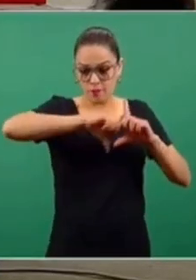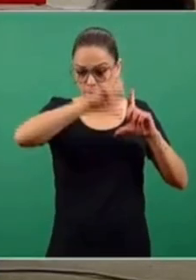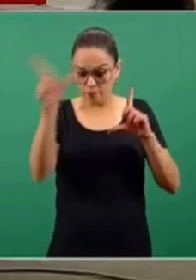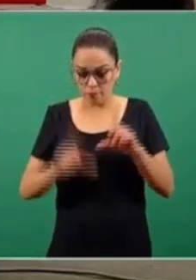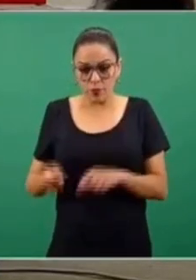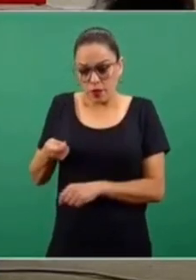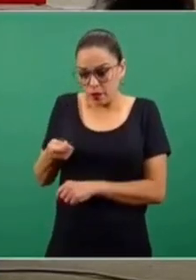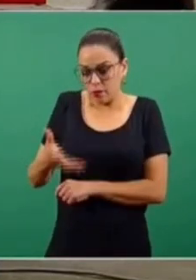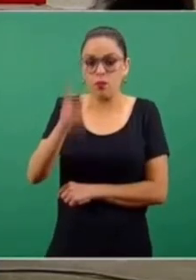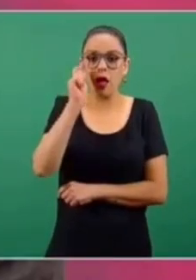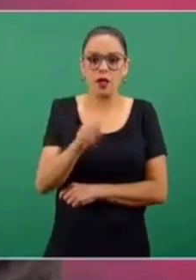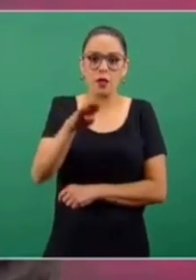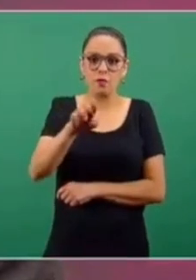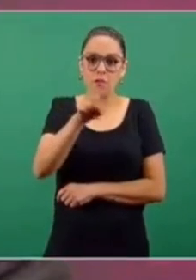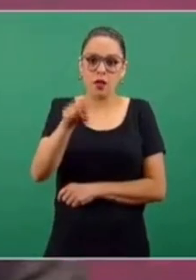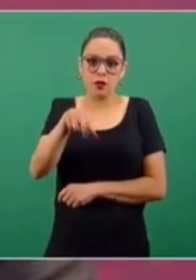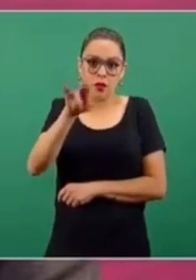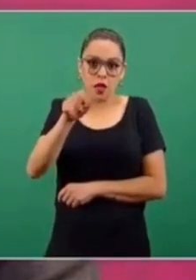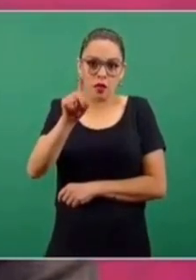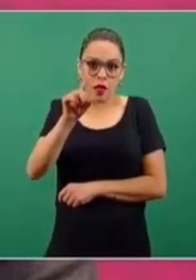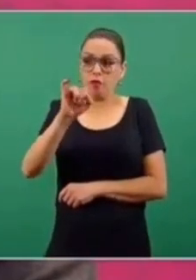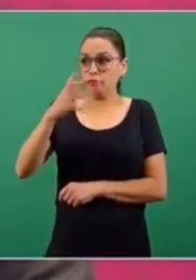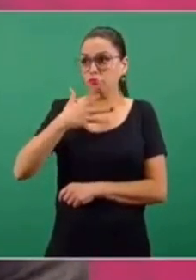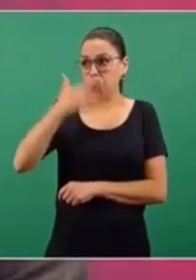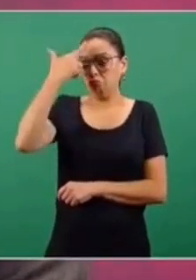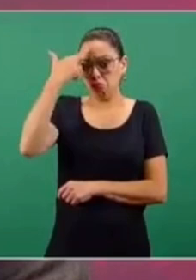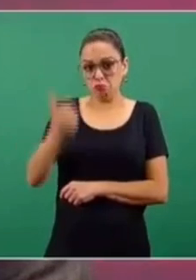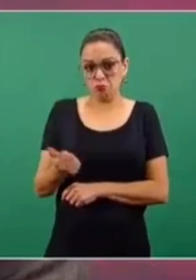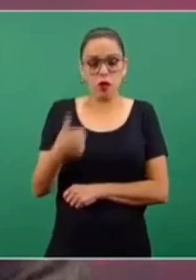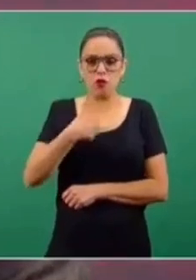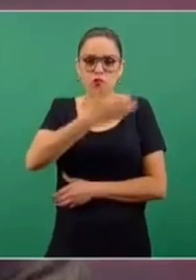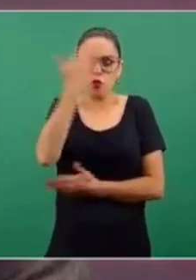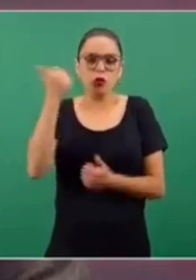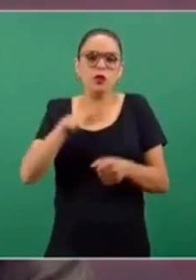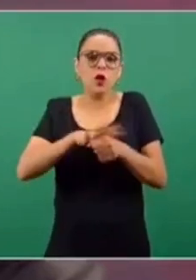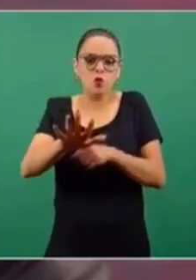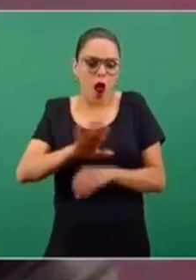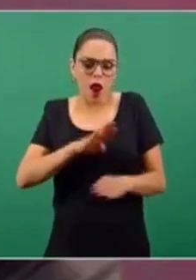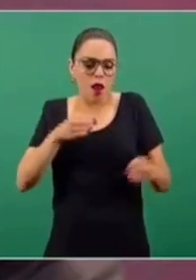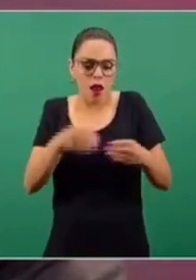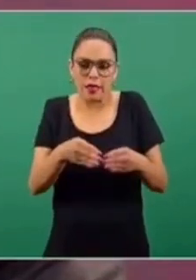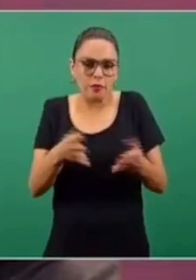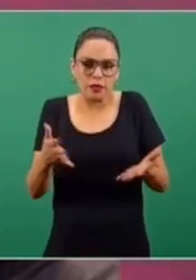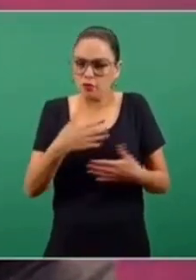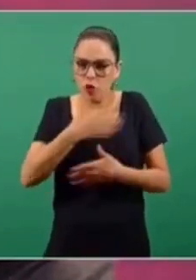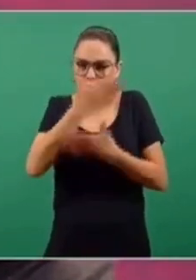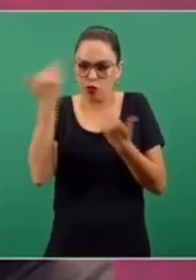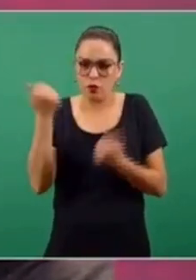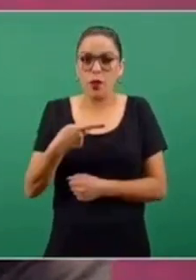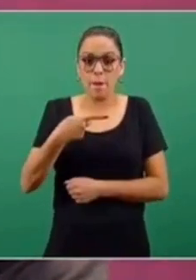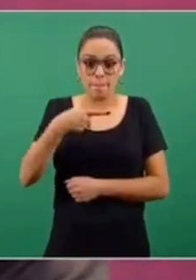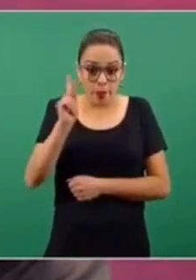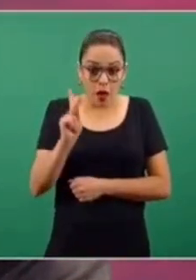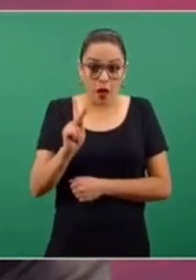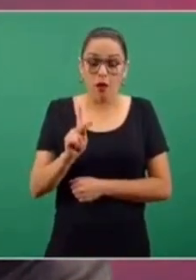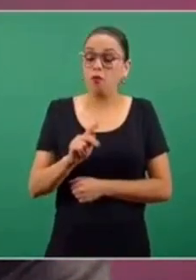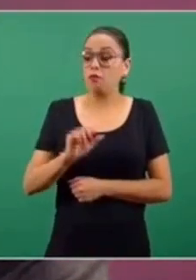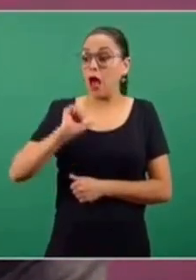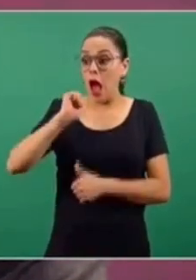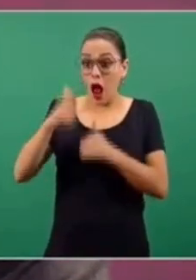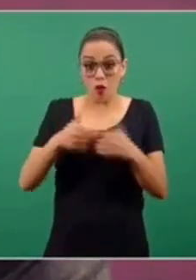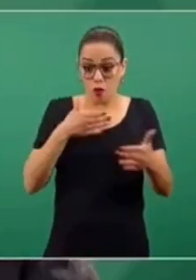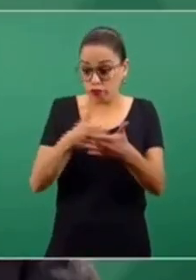mezquindad. Yo coincido con eso, no sé exactamente a cuál se refiere, pero cualquiera, cualquiera que sea y que no logre el propósito